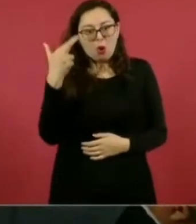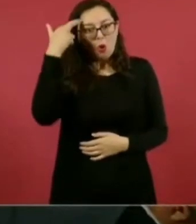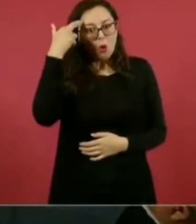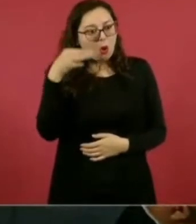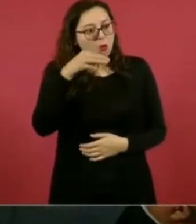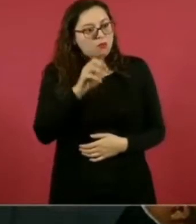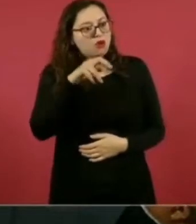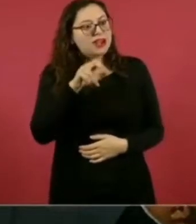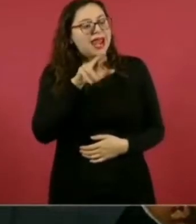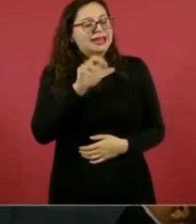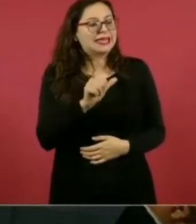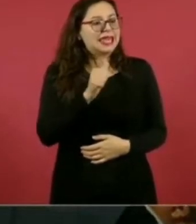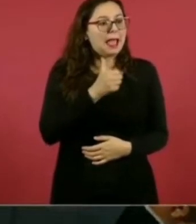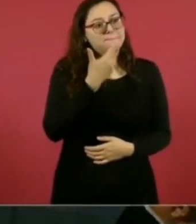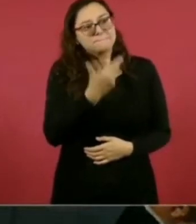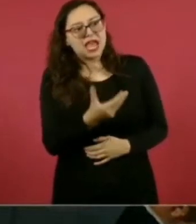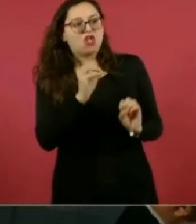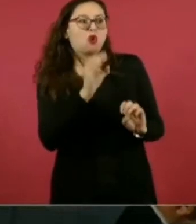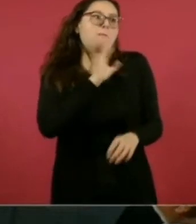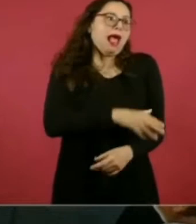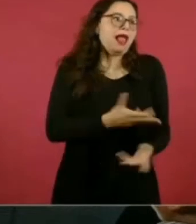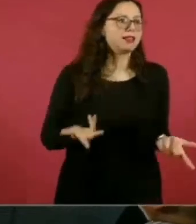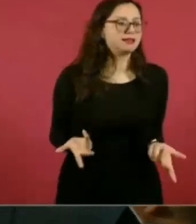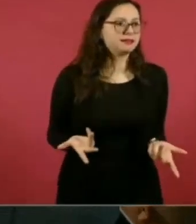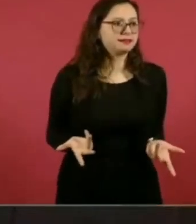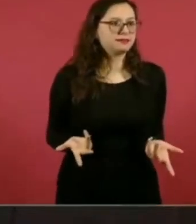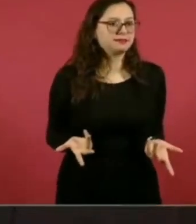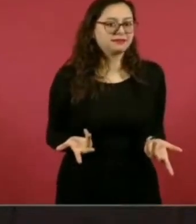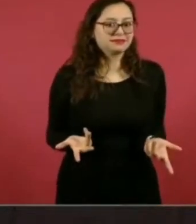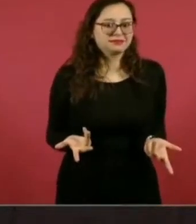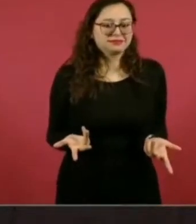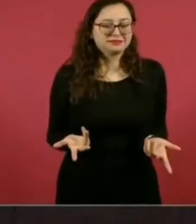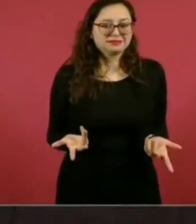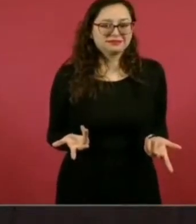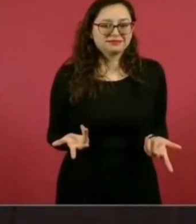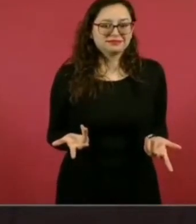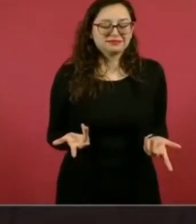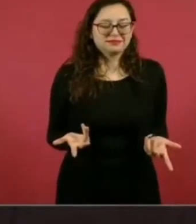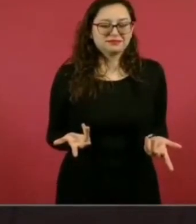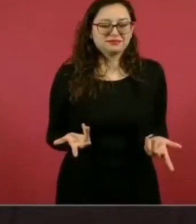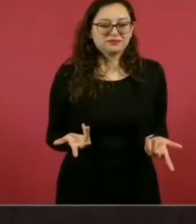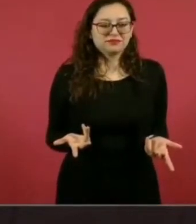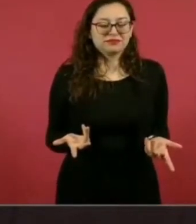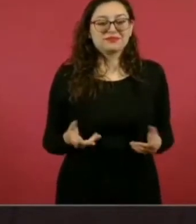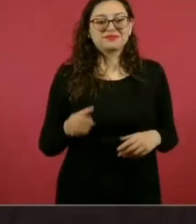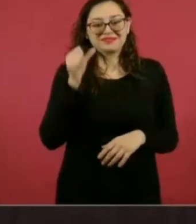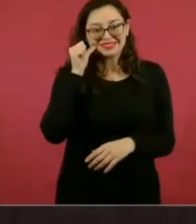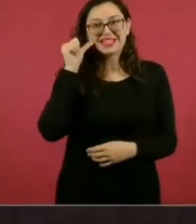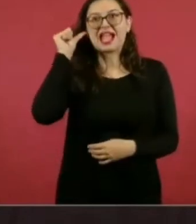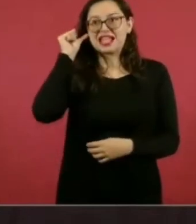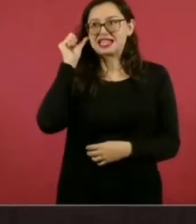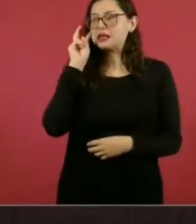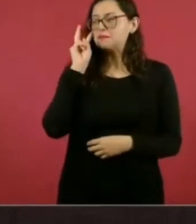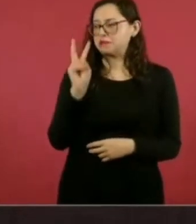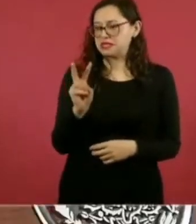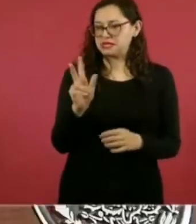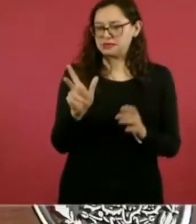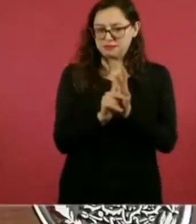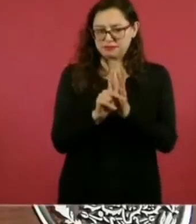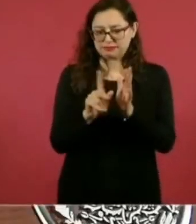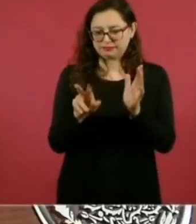ayer estaba yo viendo en esta publicación que se llama sin embargo,